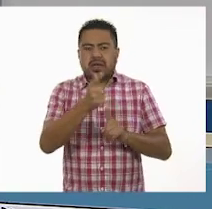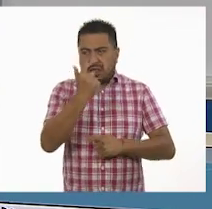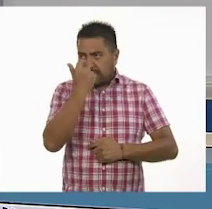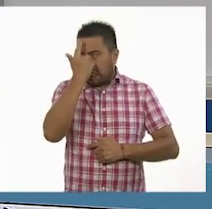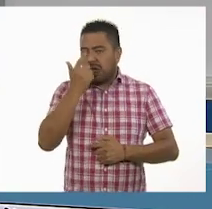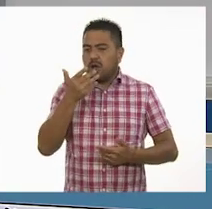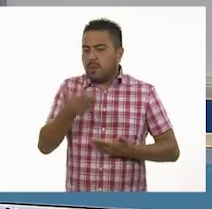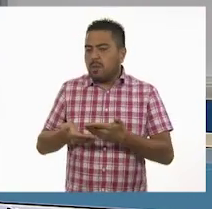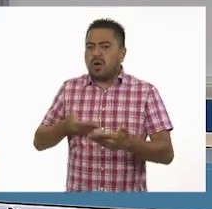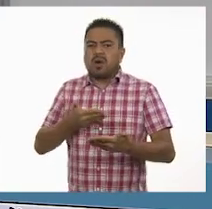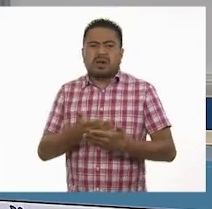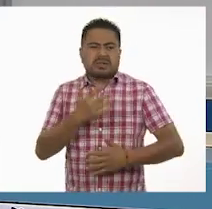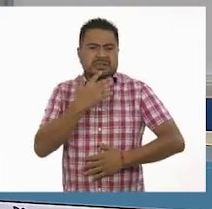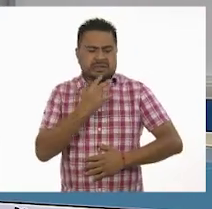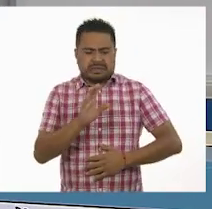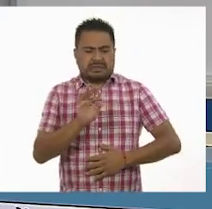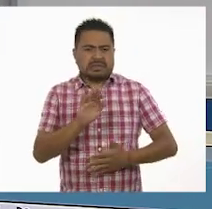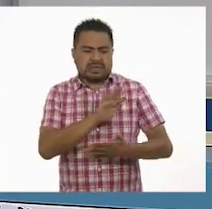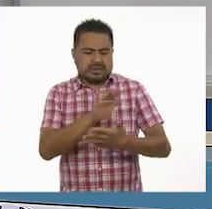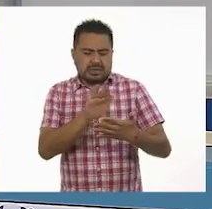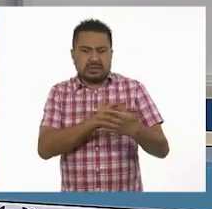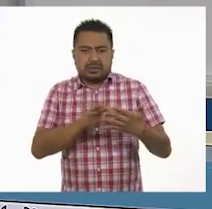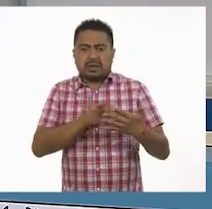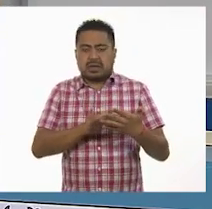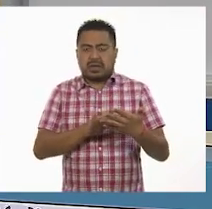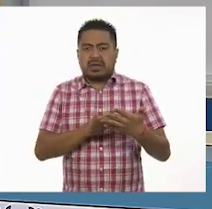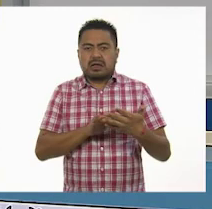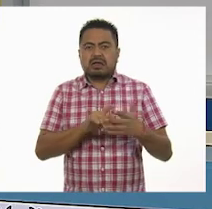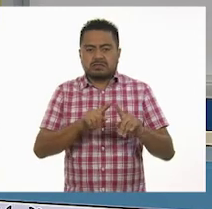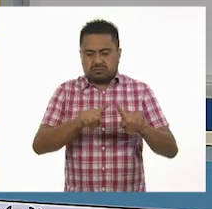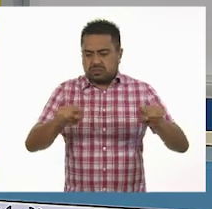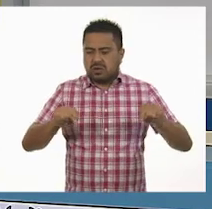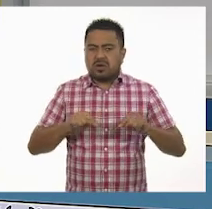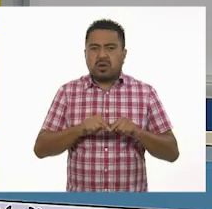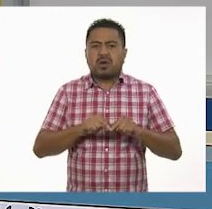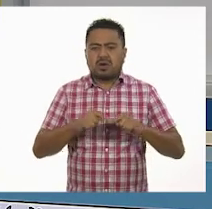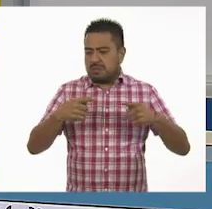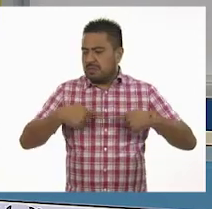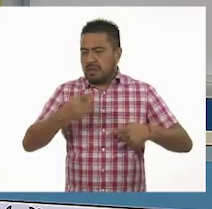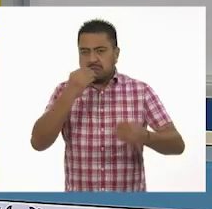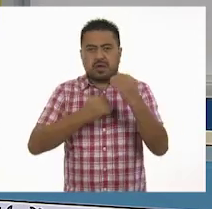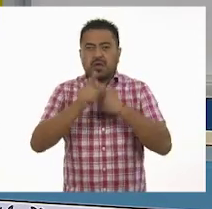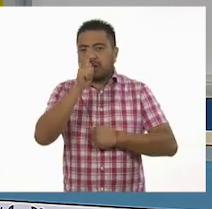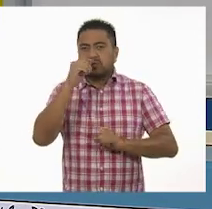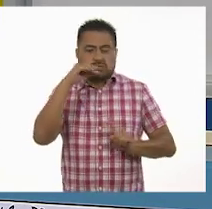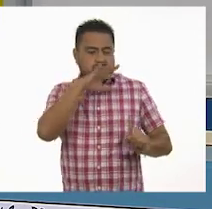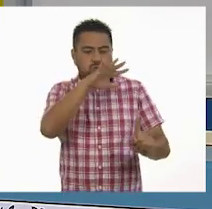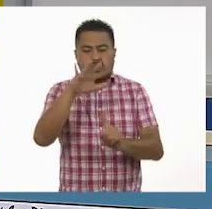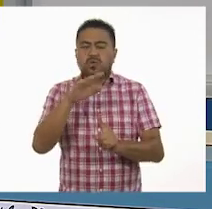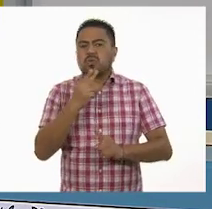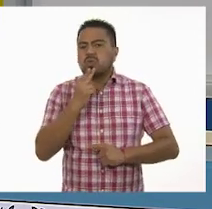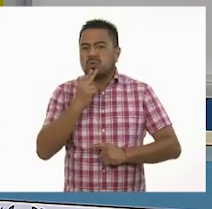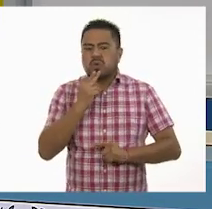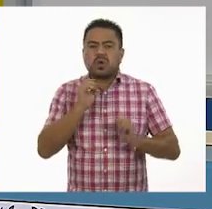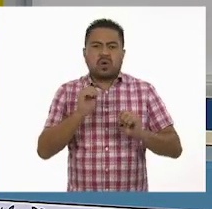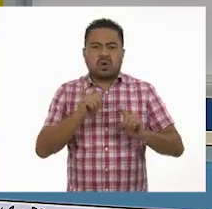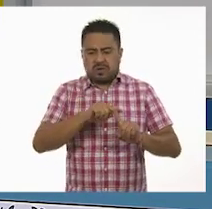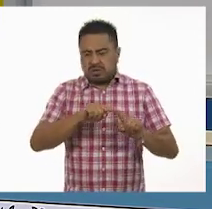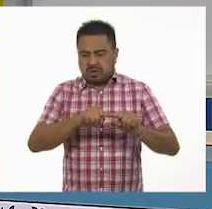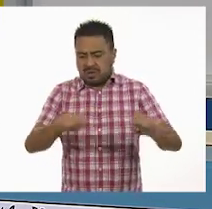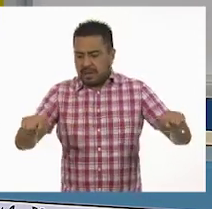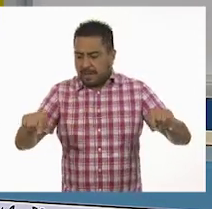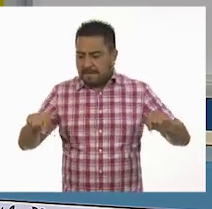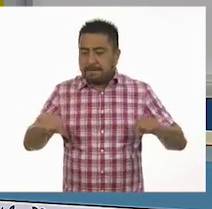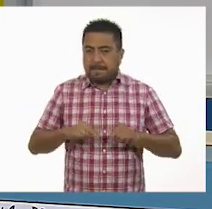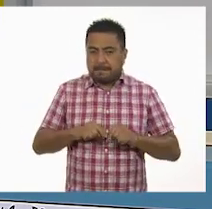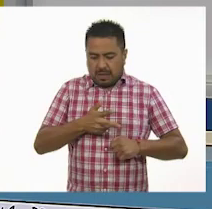una propuesta sencilla de texto literario, escenografía, vestuario, iluminación, utilería o dirección de escena, en